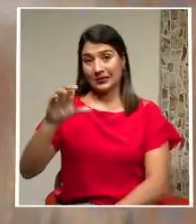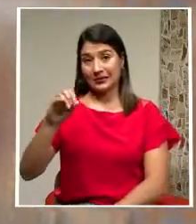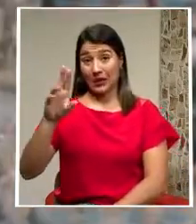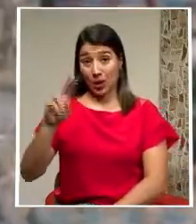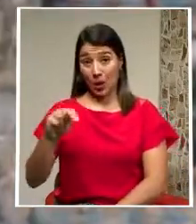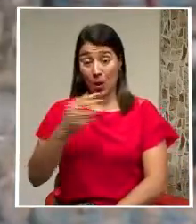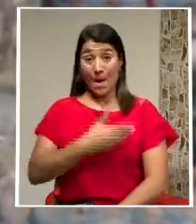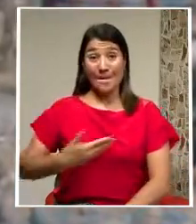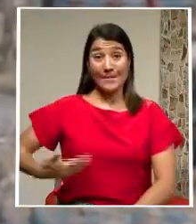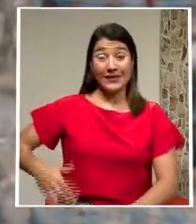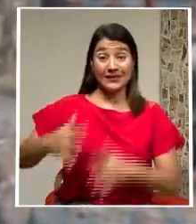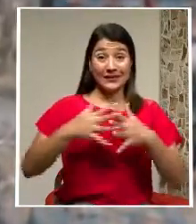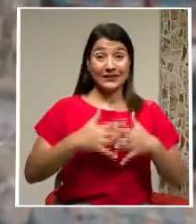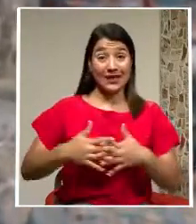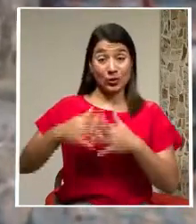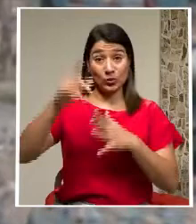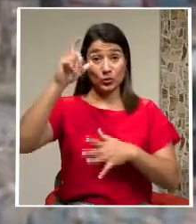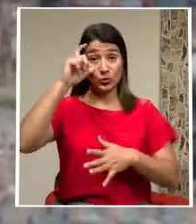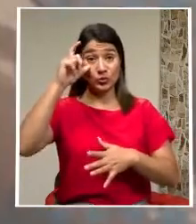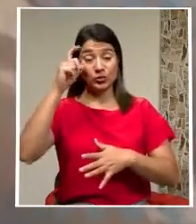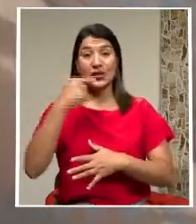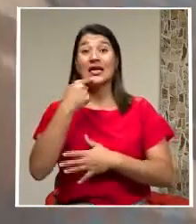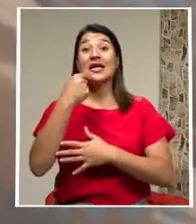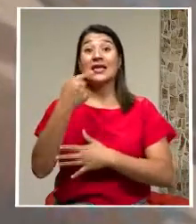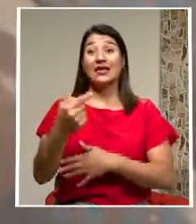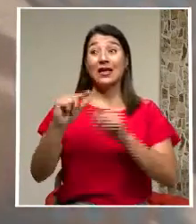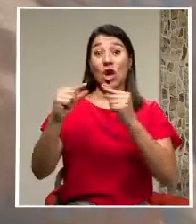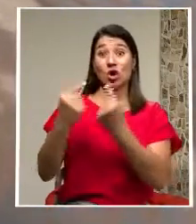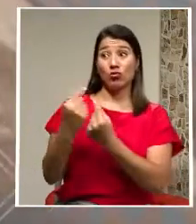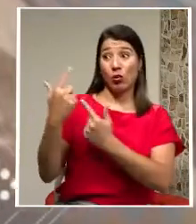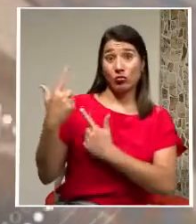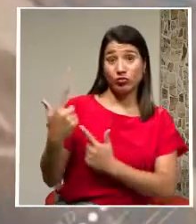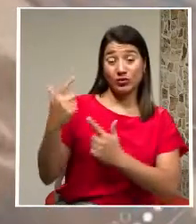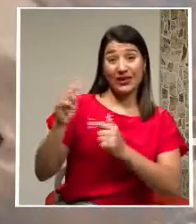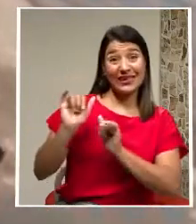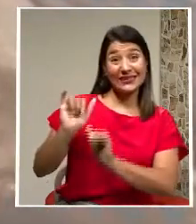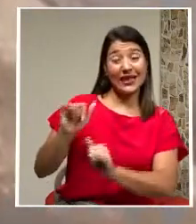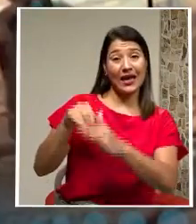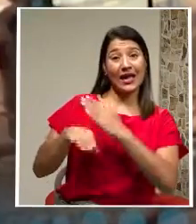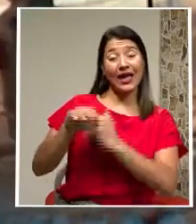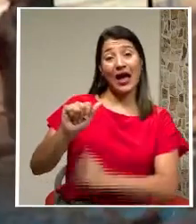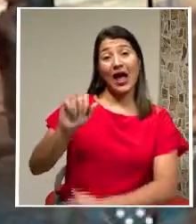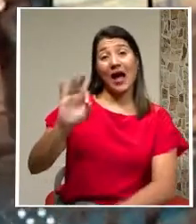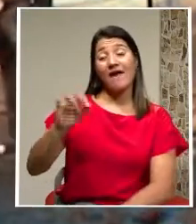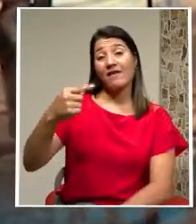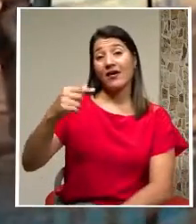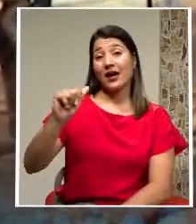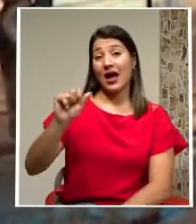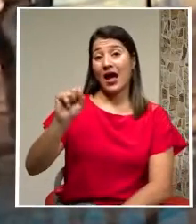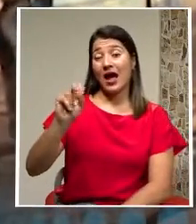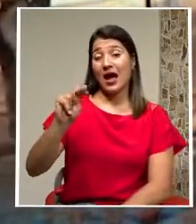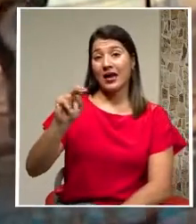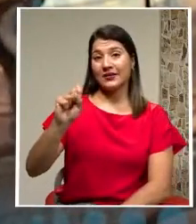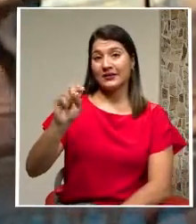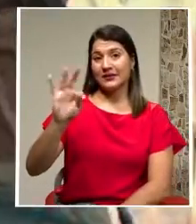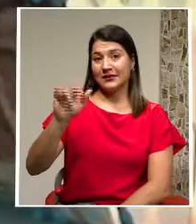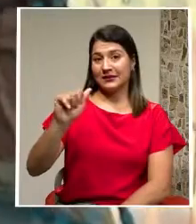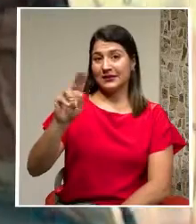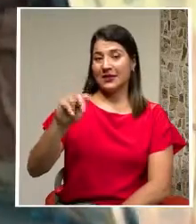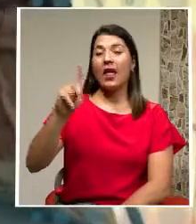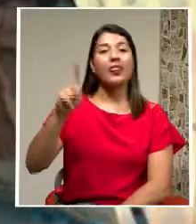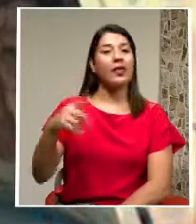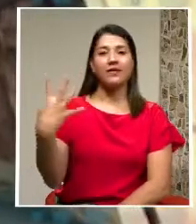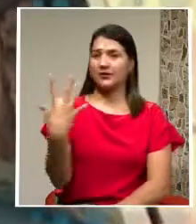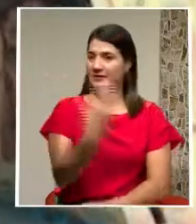Joe Biden, anunció la retirada de las tropas de Afganistán. Los 2.500 soldados se trasladarán entre el 1 de mayo y el 11 de